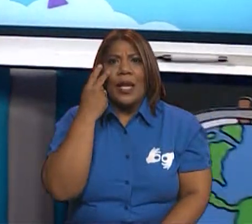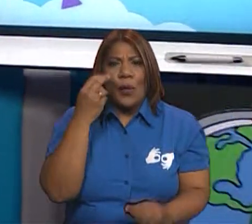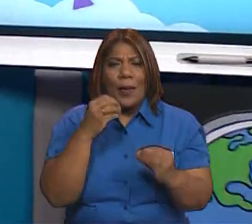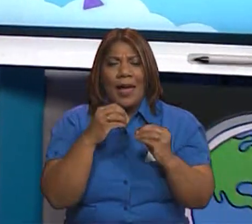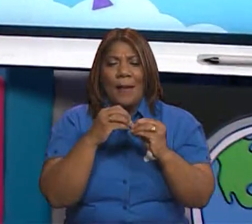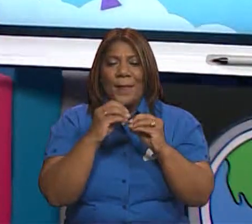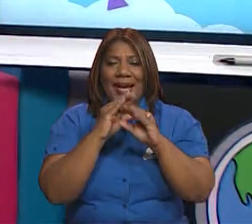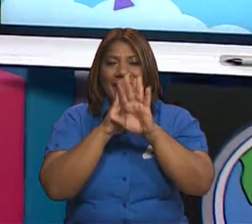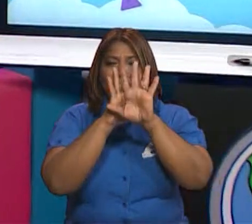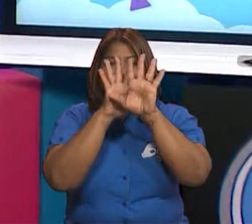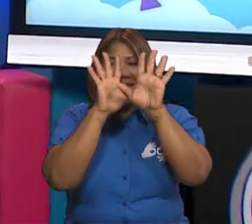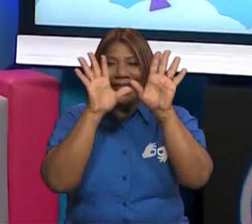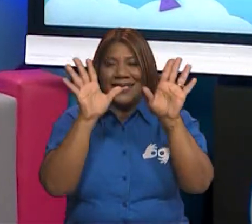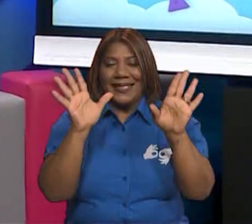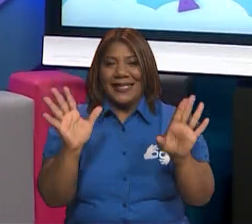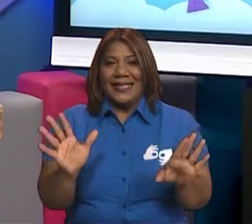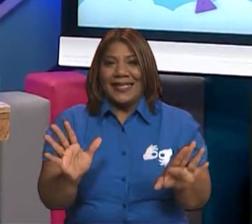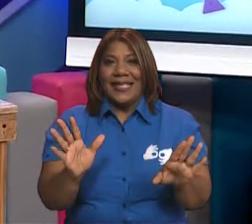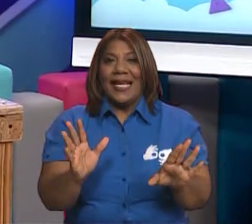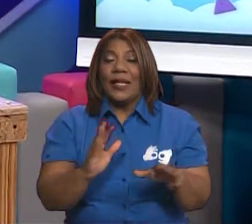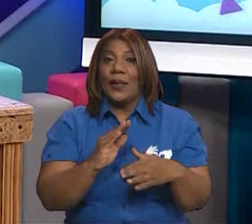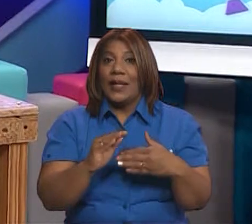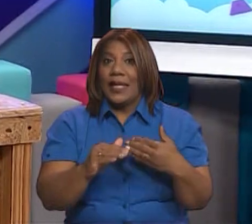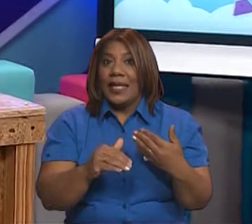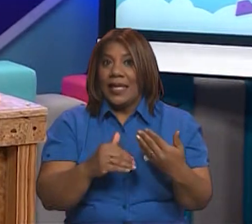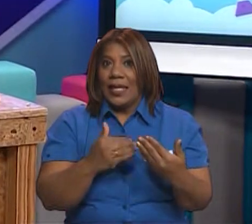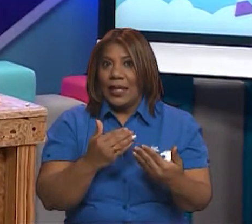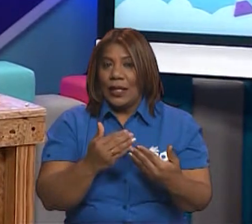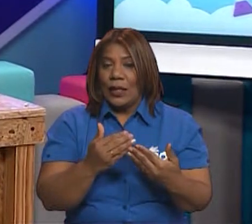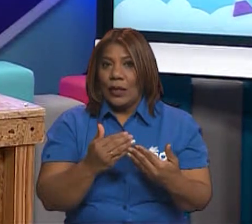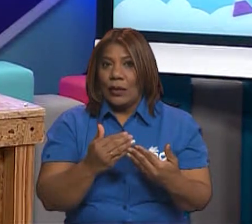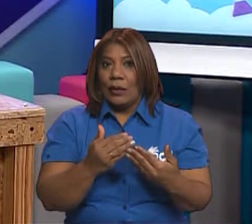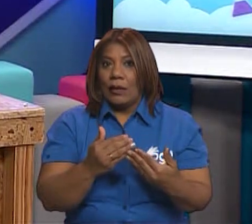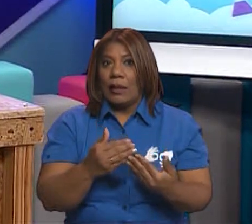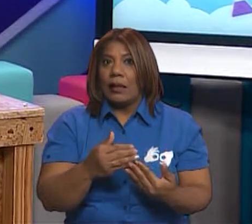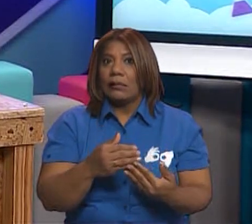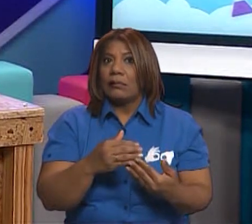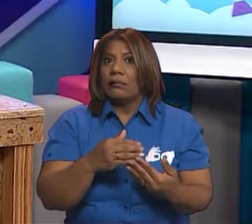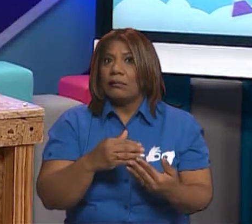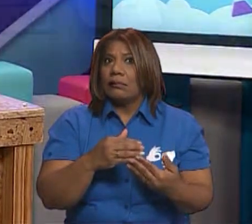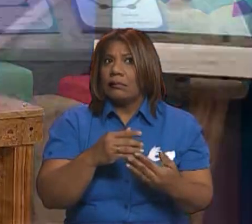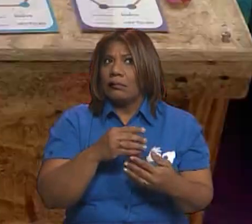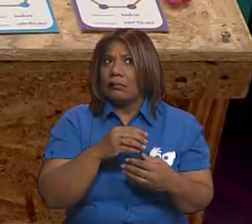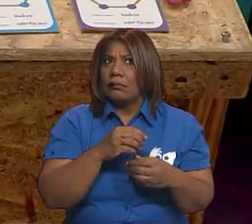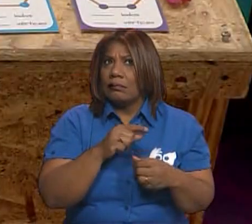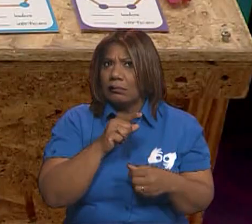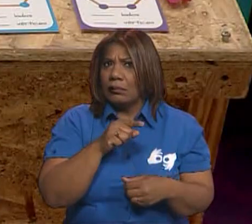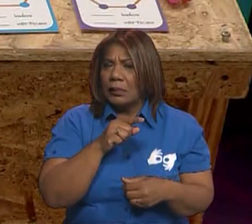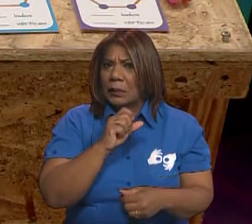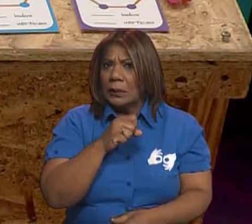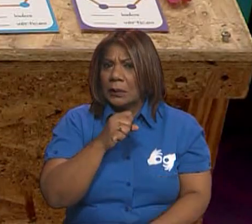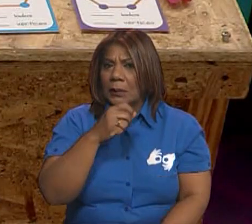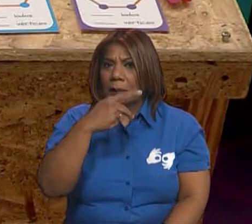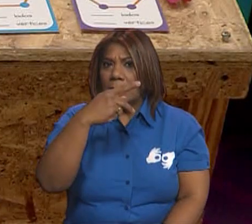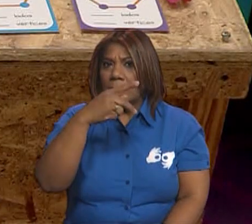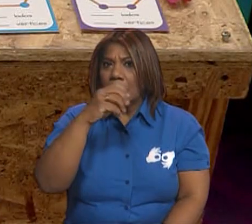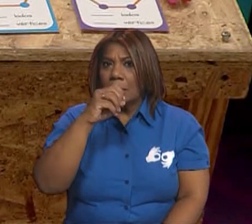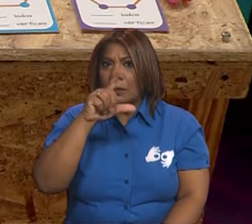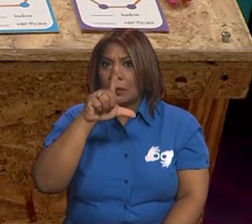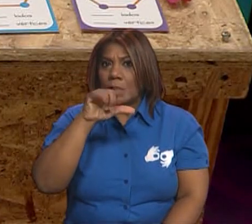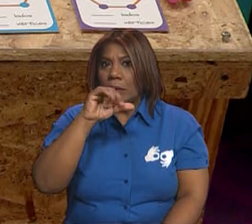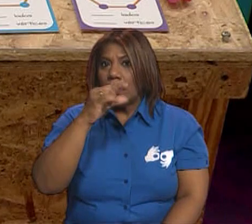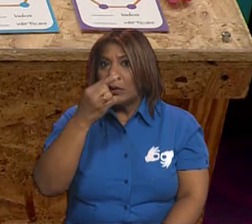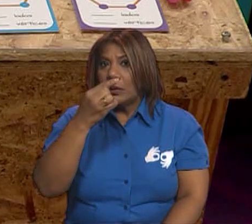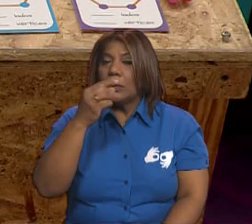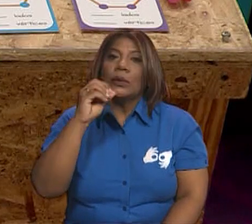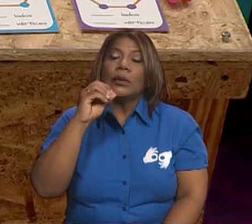descubrir si todas las que les voy a presentar son o no polígonos. Veamos la primera. Como la